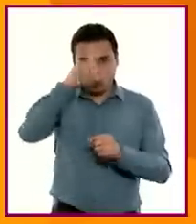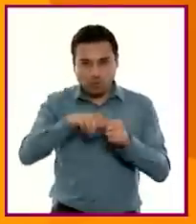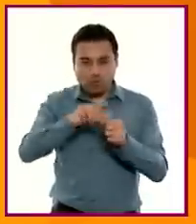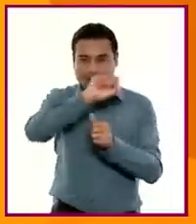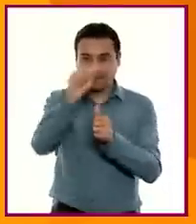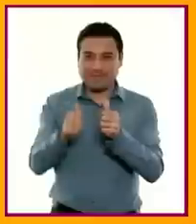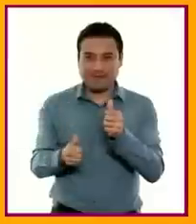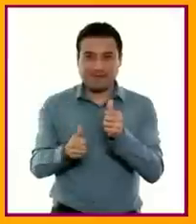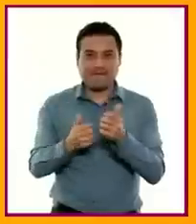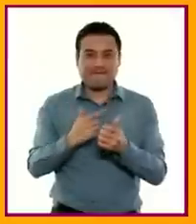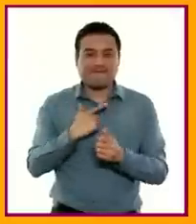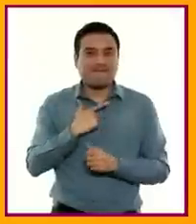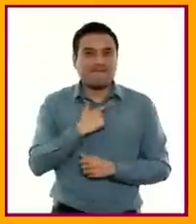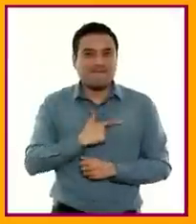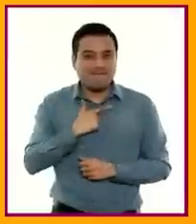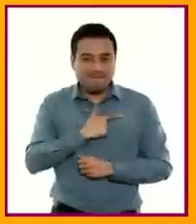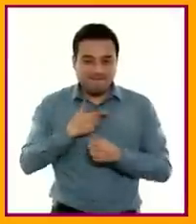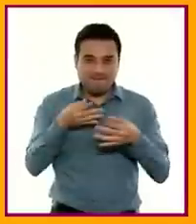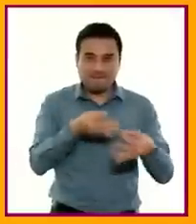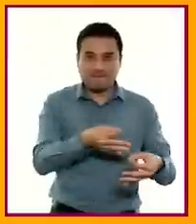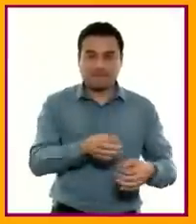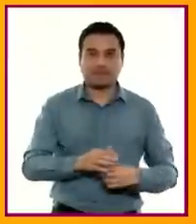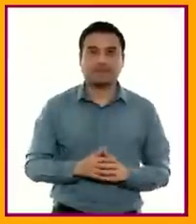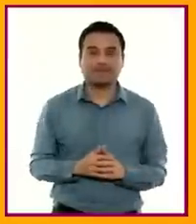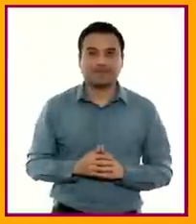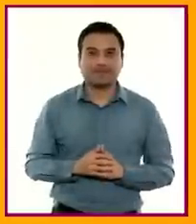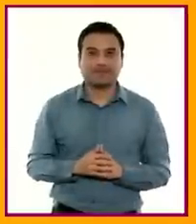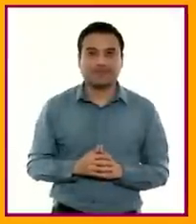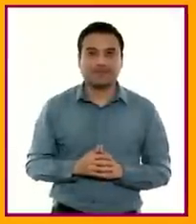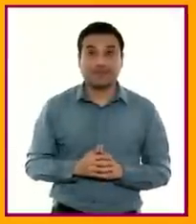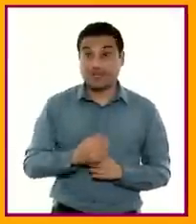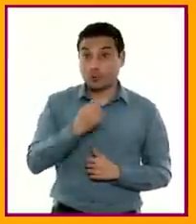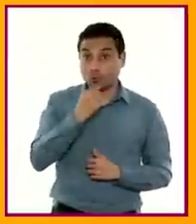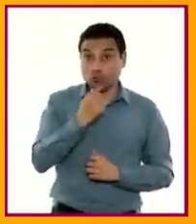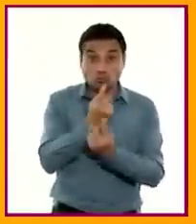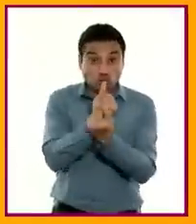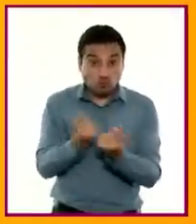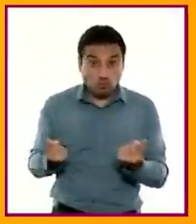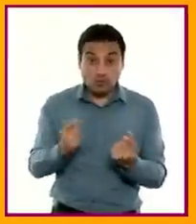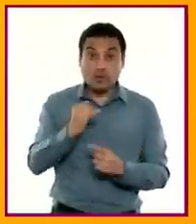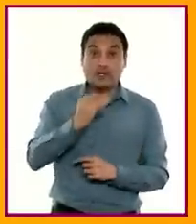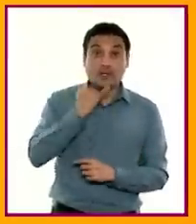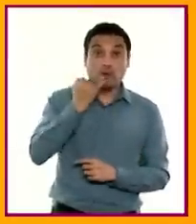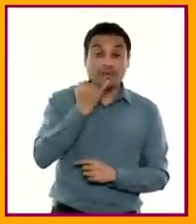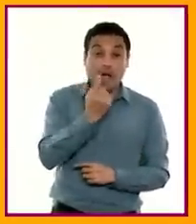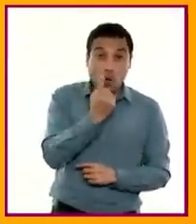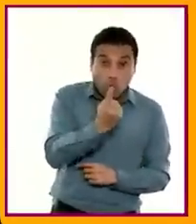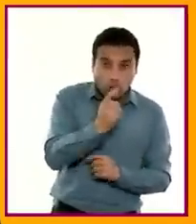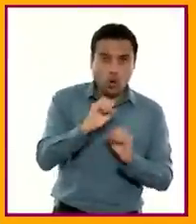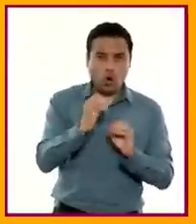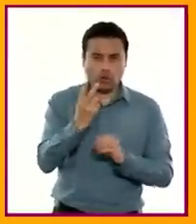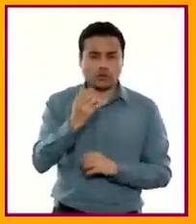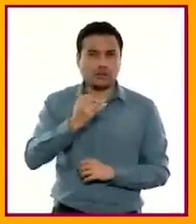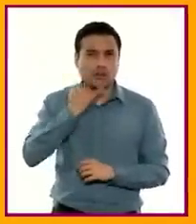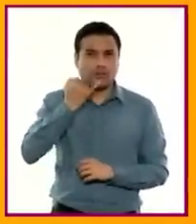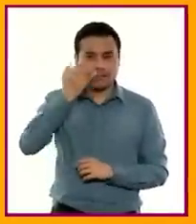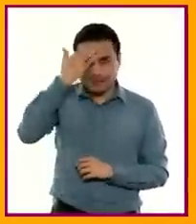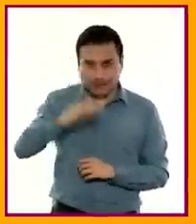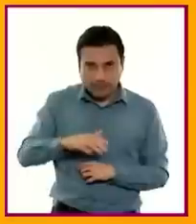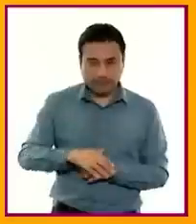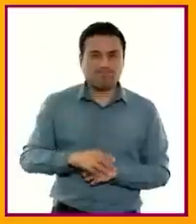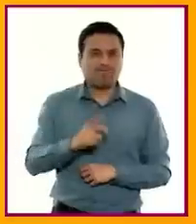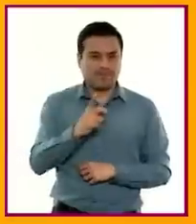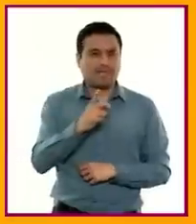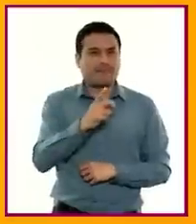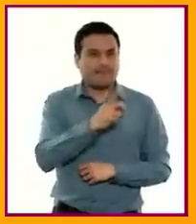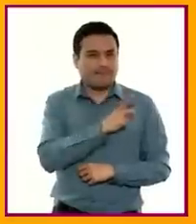artísticas. Posean tanto niñas y niños monolingües como bilingües un conocimiento comunicativo al